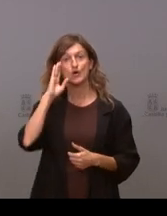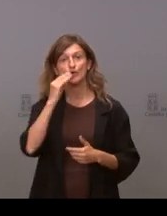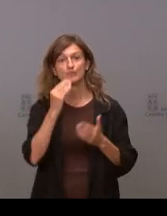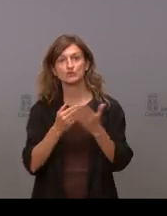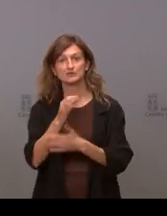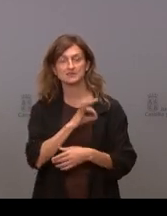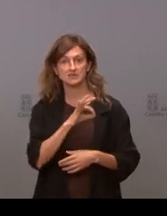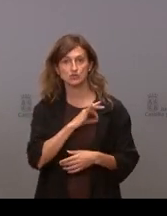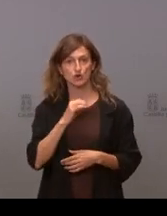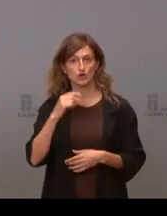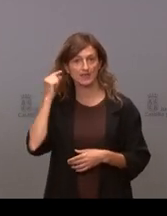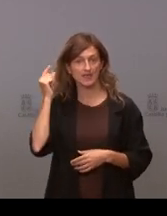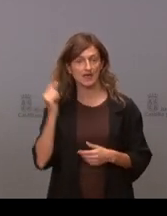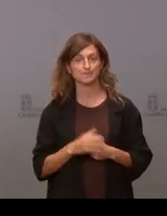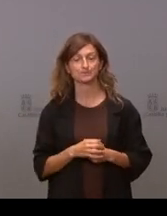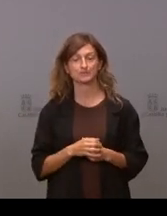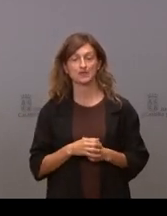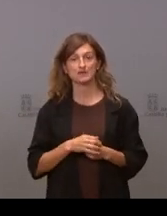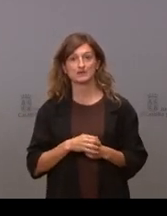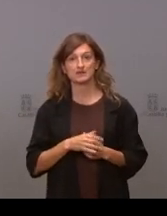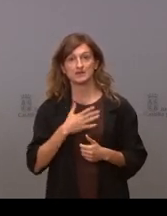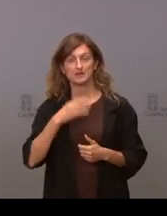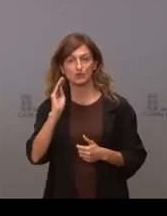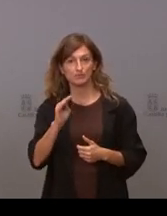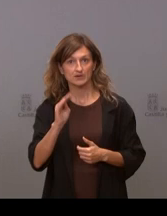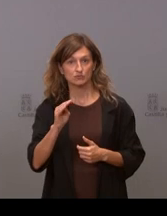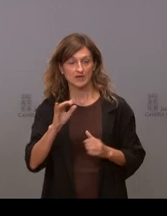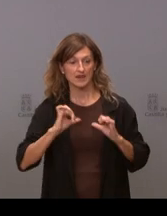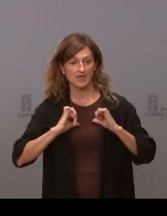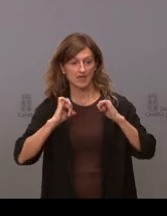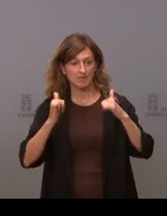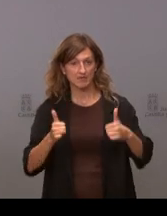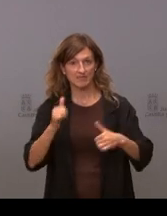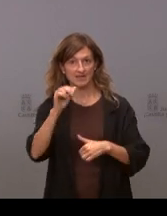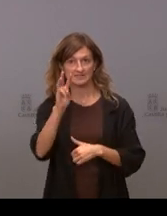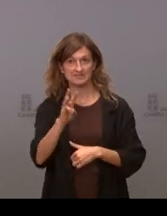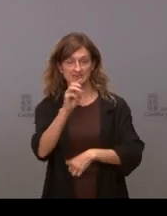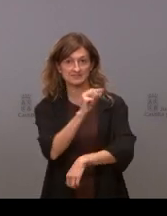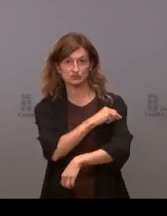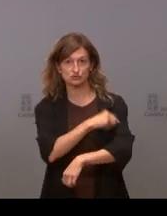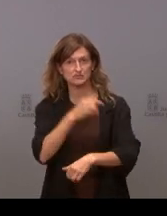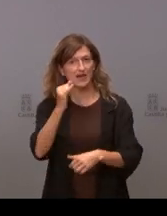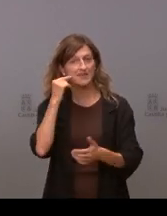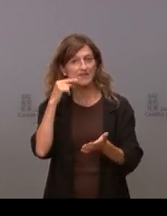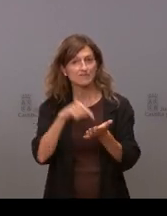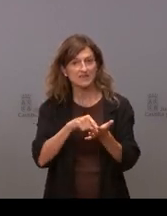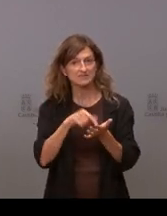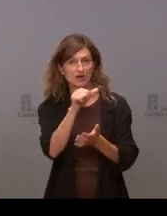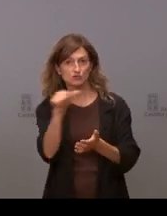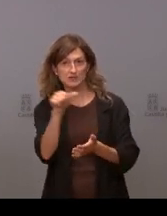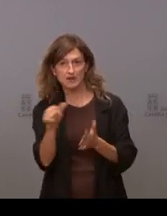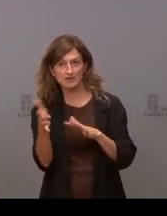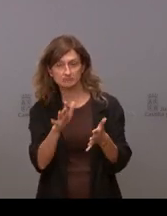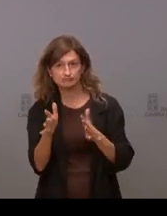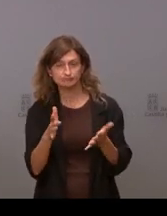Igea a mí me gustaría saber cuándo se van a poner empezar a poner las terceras dosis si tienen fecha exacta o la semana y